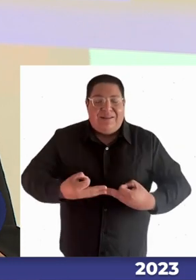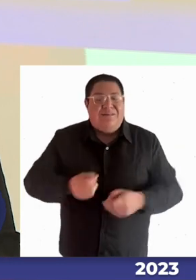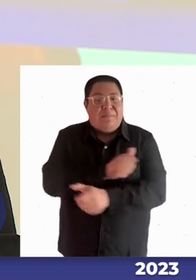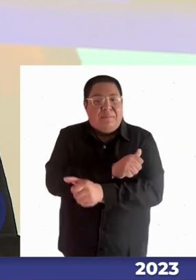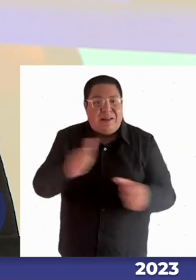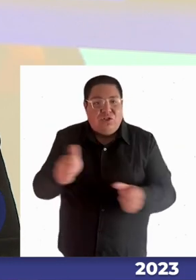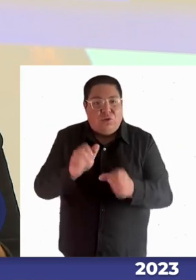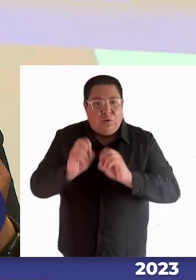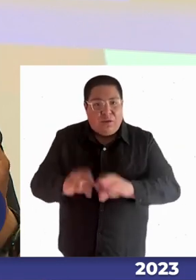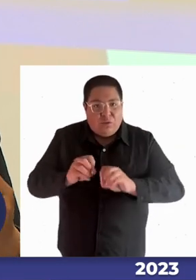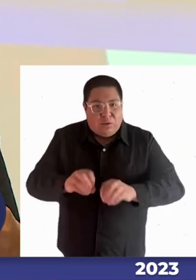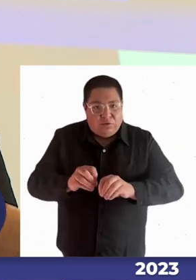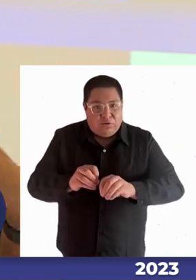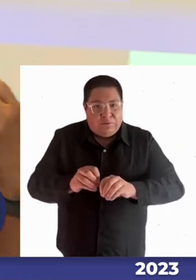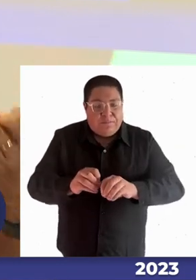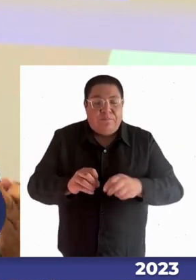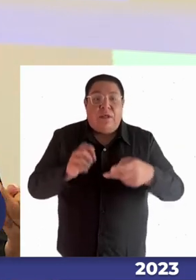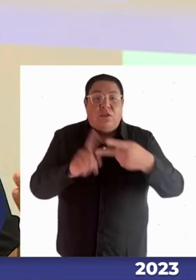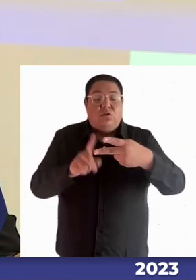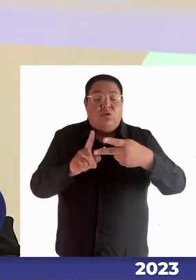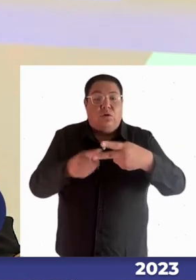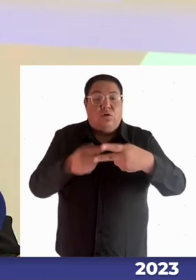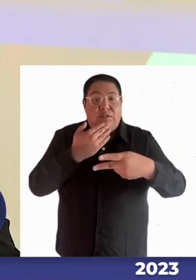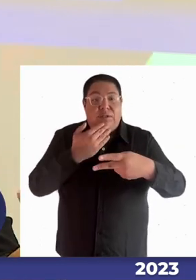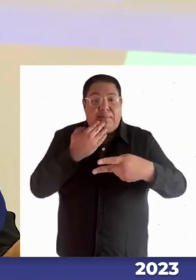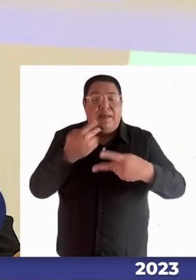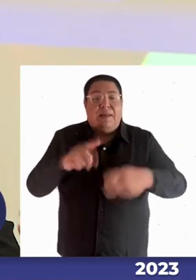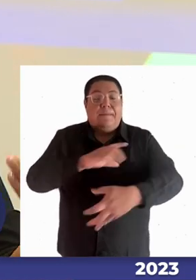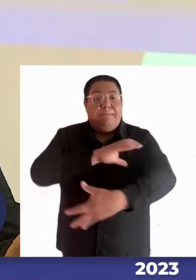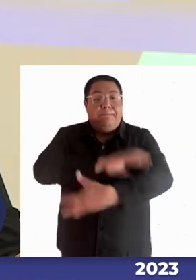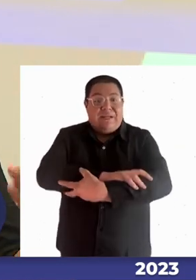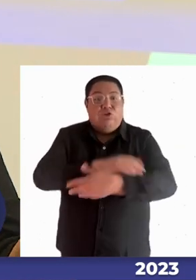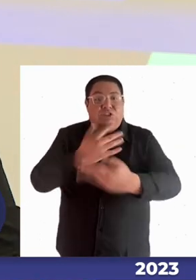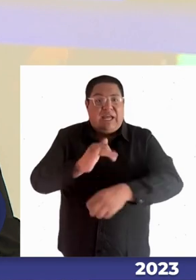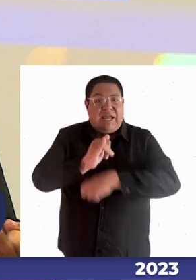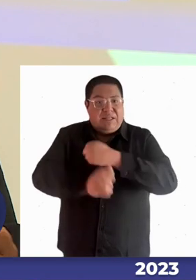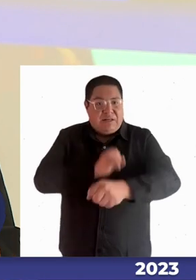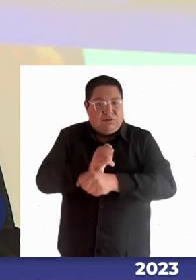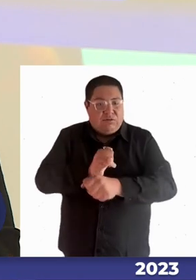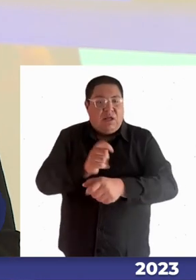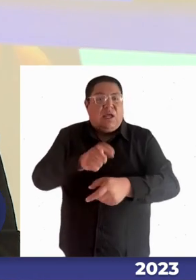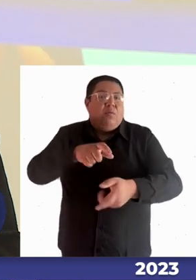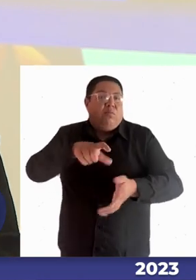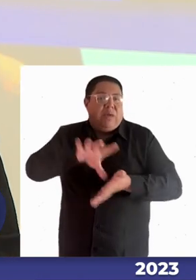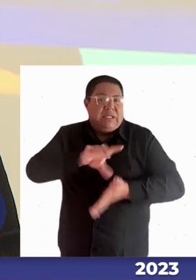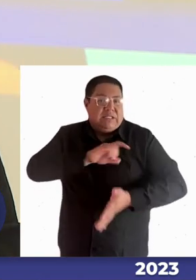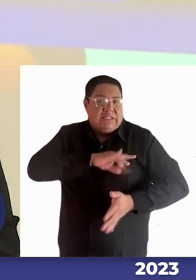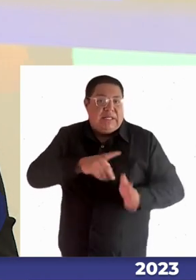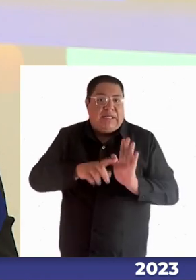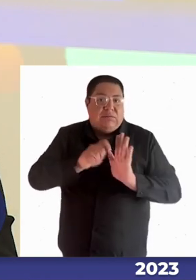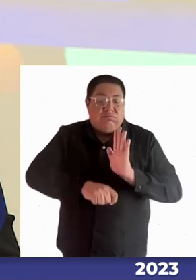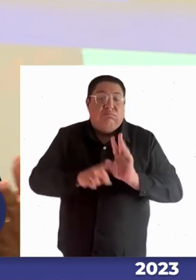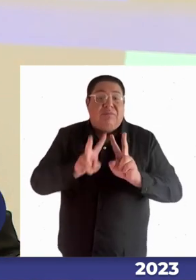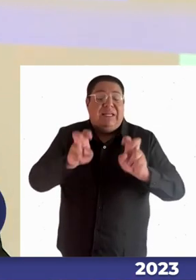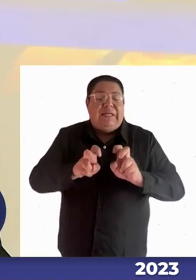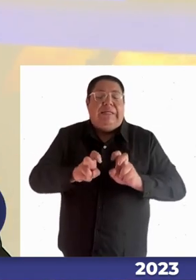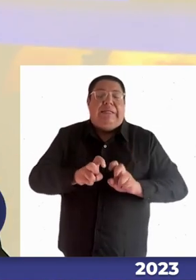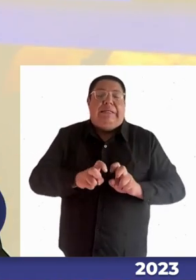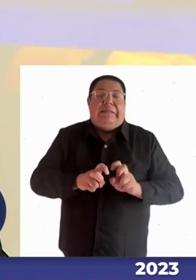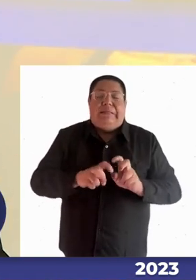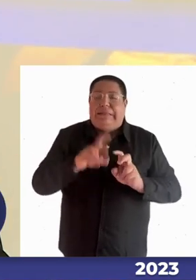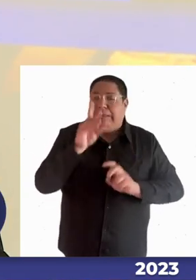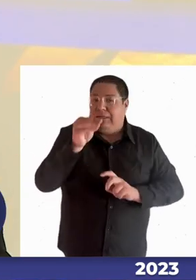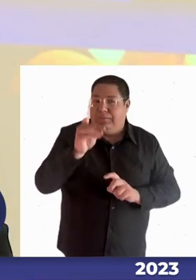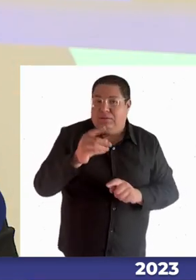segundo, desde la perspectiva de los pactos internacionales que Chile ha suscrito, entre esos el pacto de discapacidad, y tercero, en la agenda